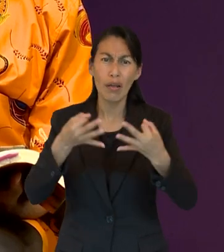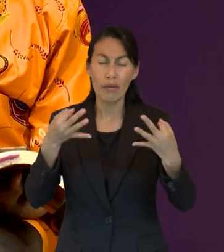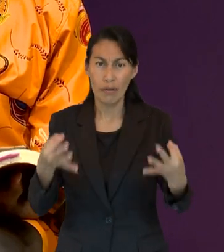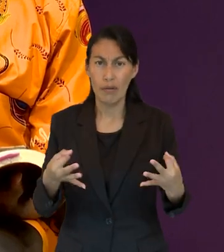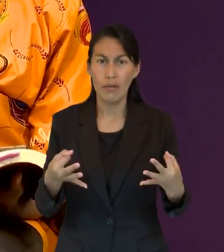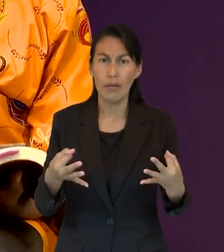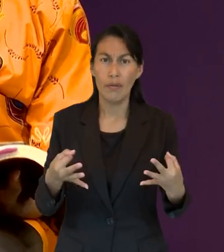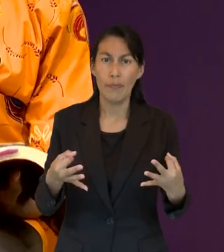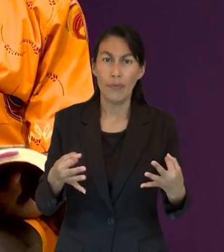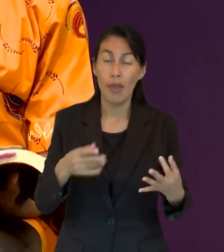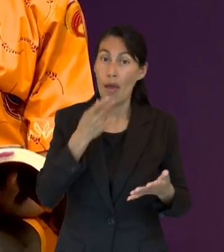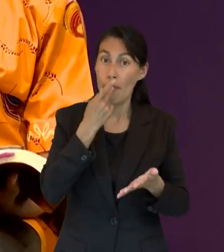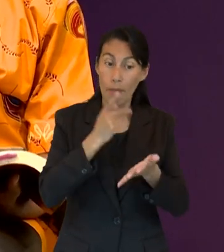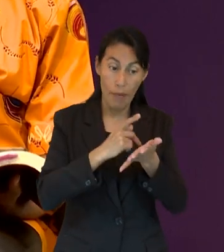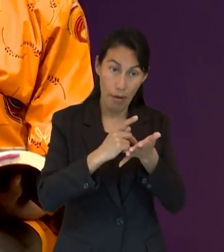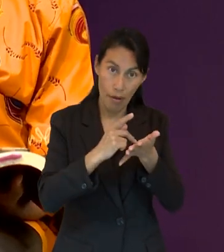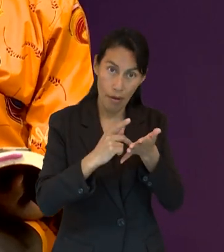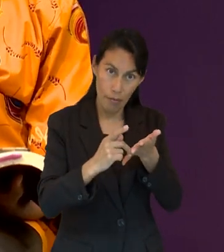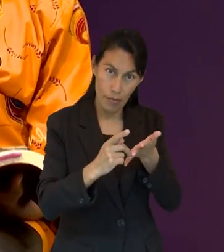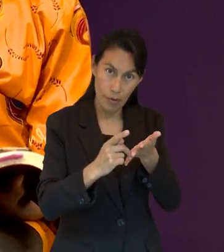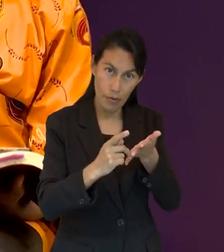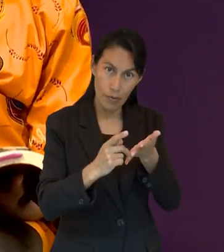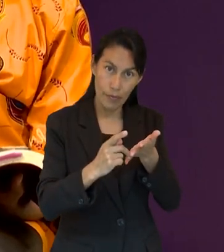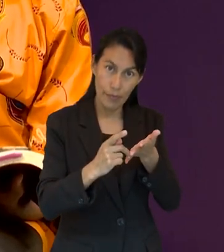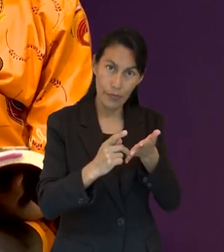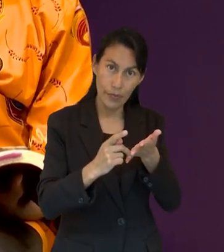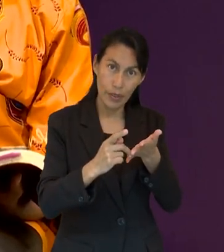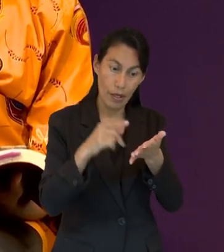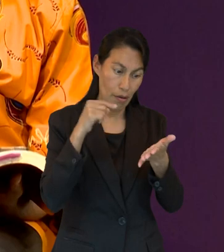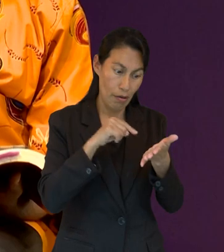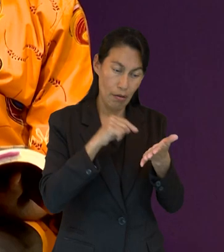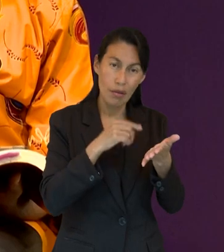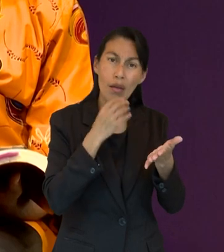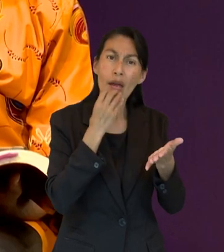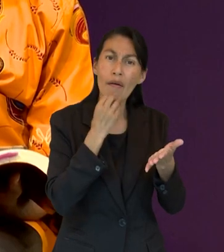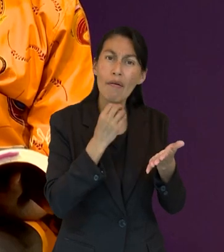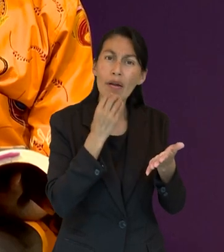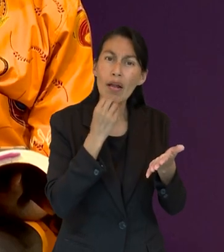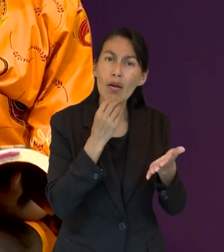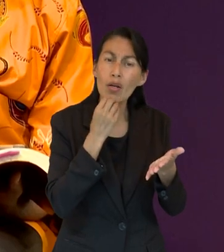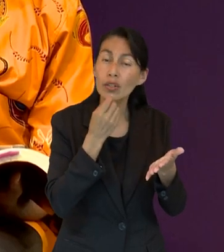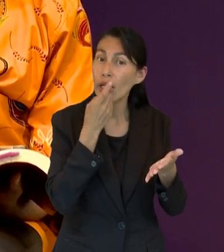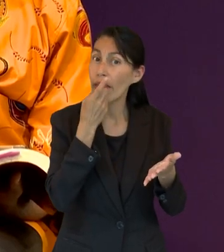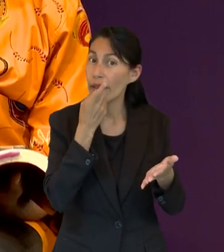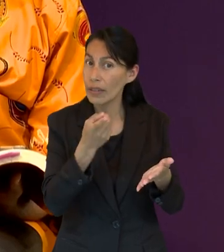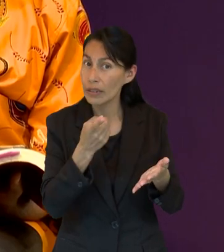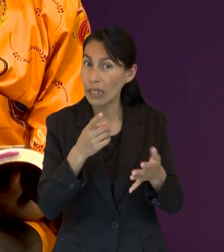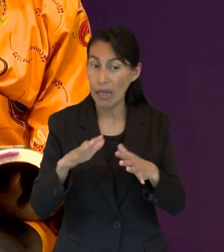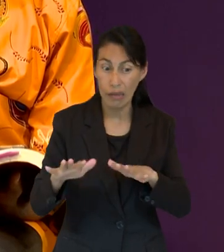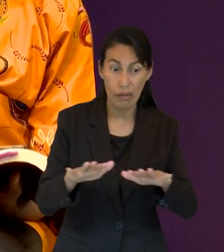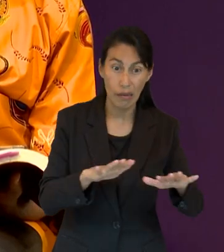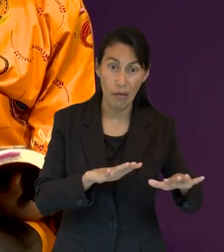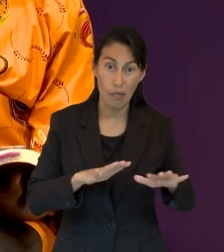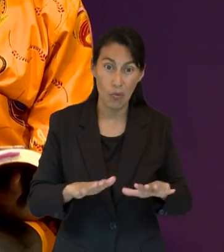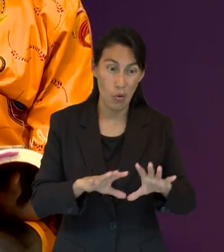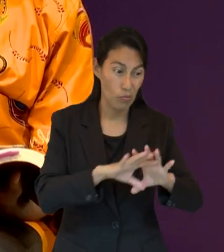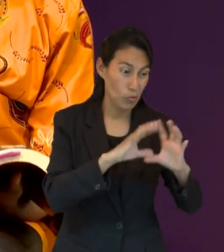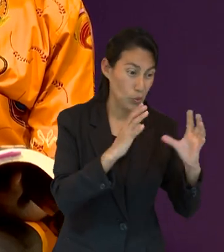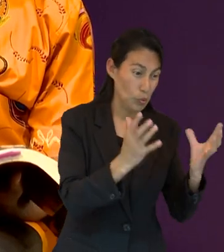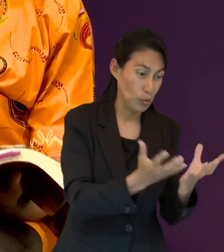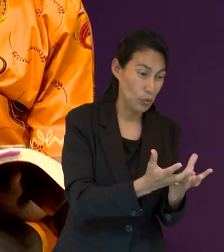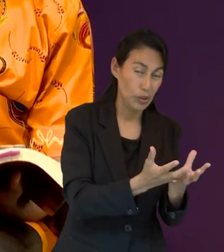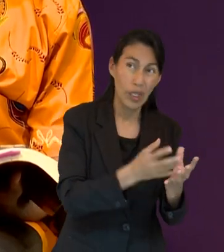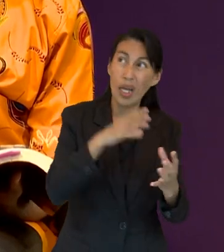temblor de la tierra, y para Pablo, y especialmente en el libro de Hebreos, este